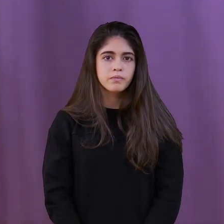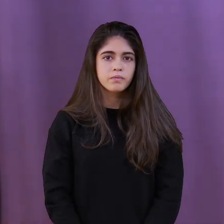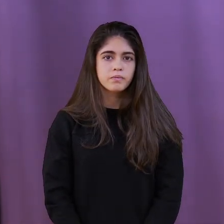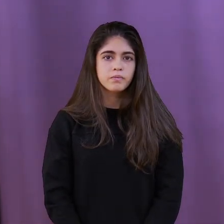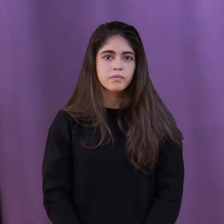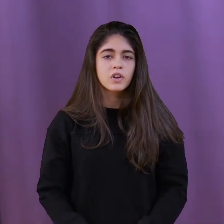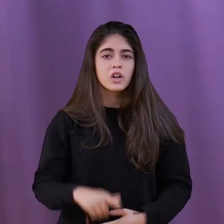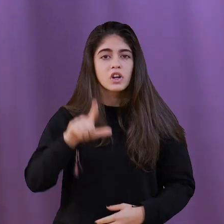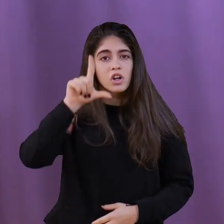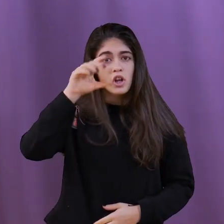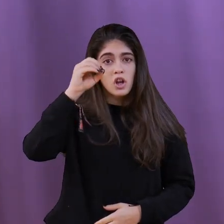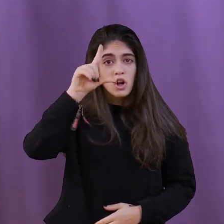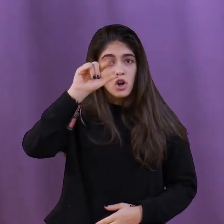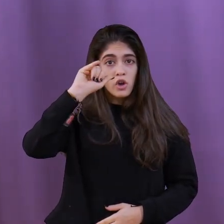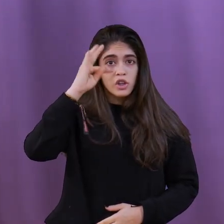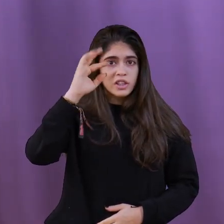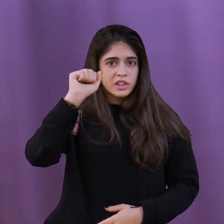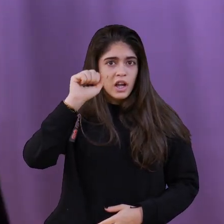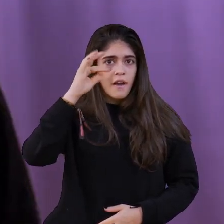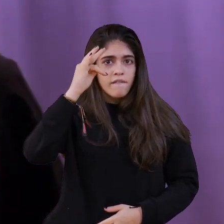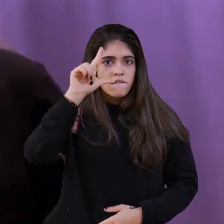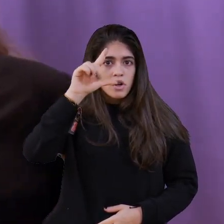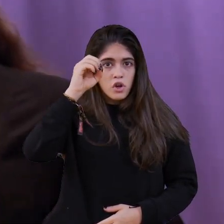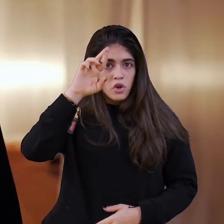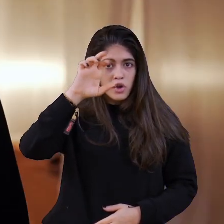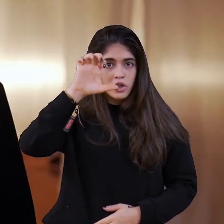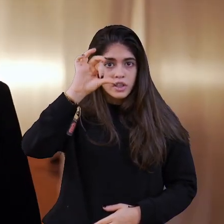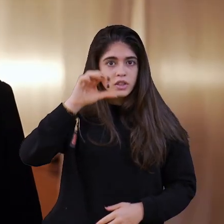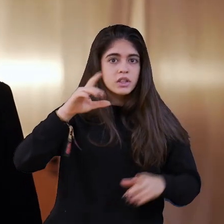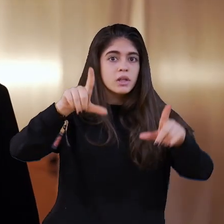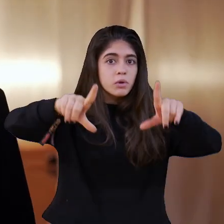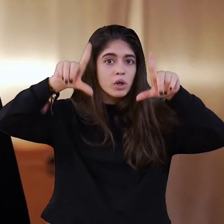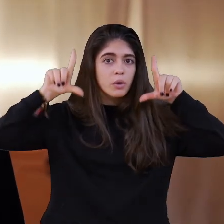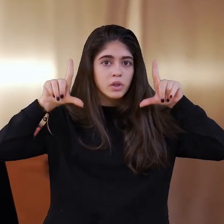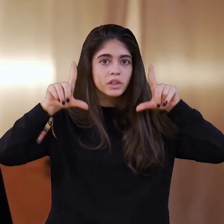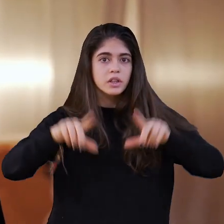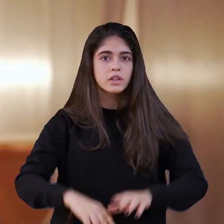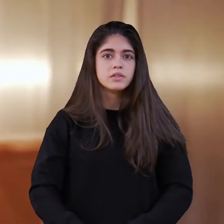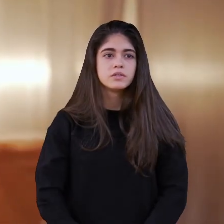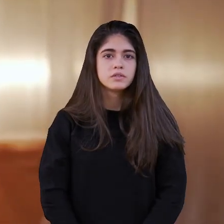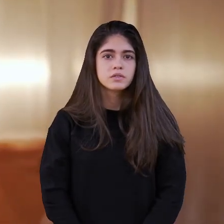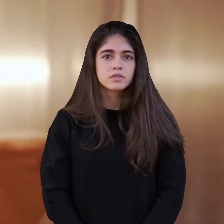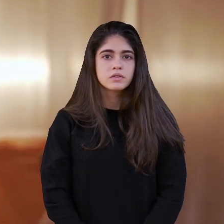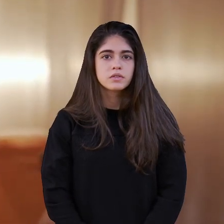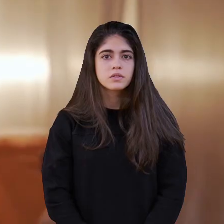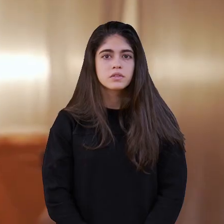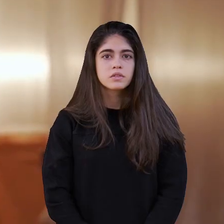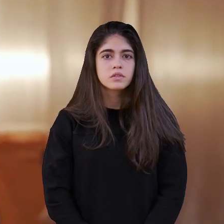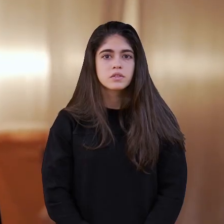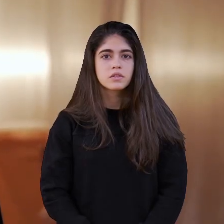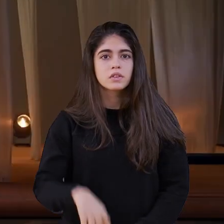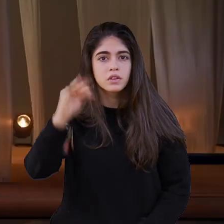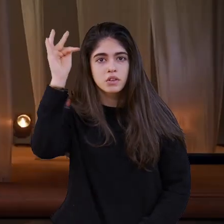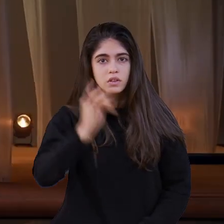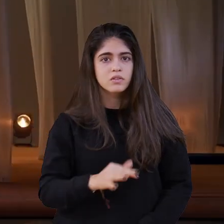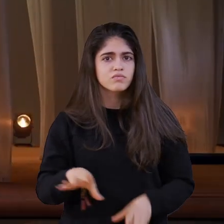Con Lolita Flores de protagonista absoluta, la obra recoge las intervenciones del personaje, que es la criada de Bernarda Alba y sus